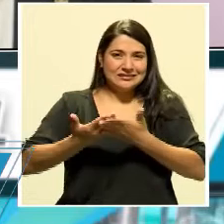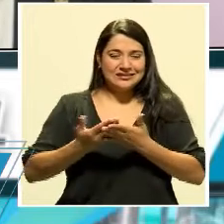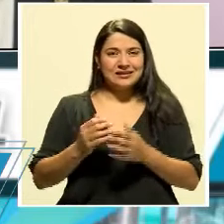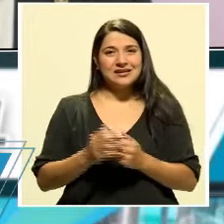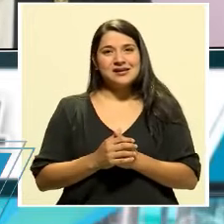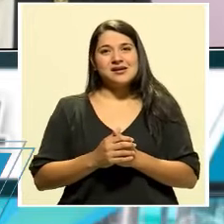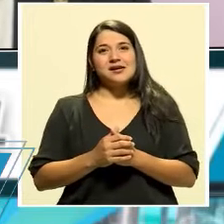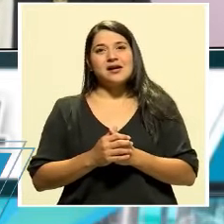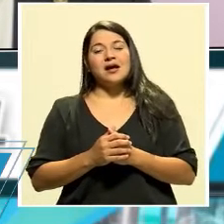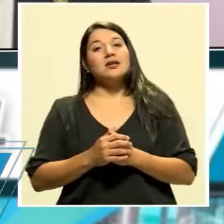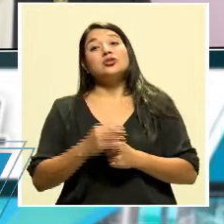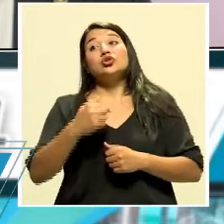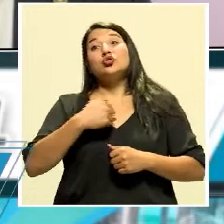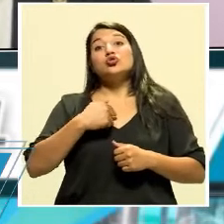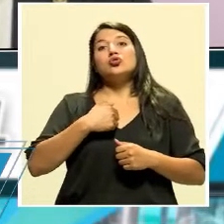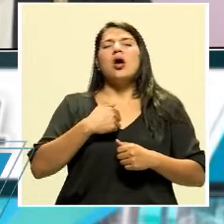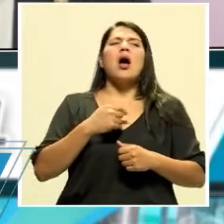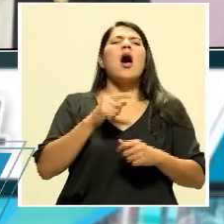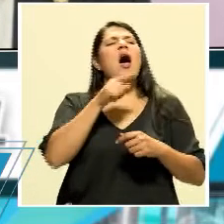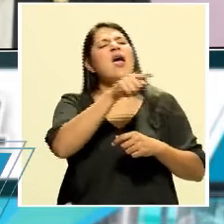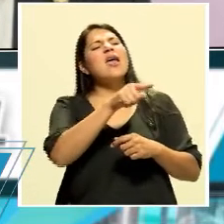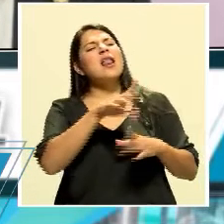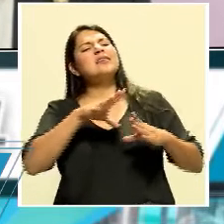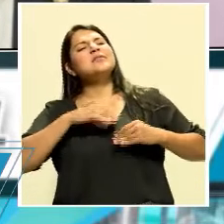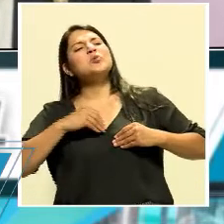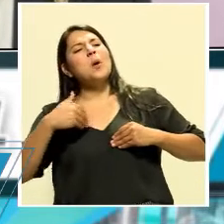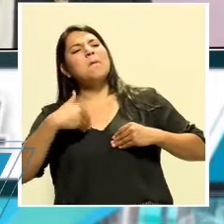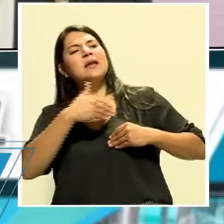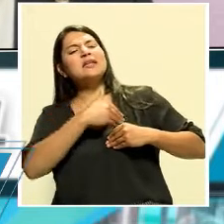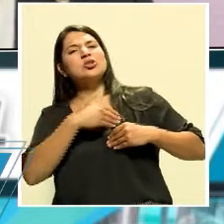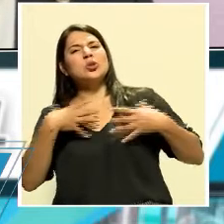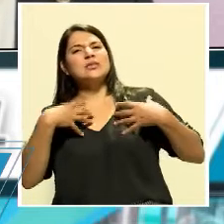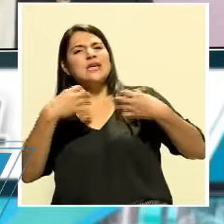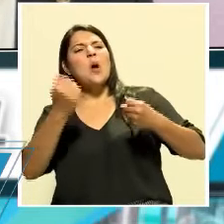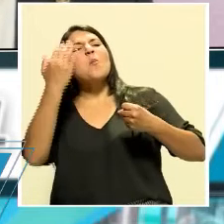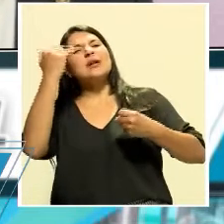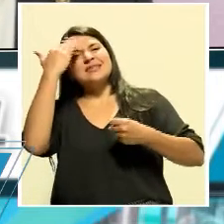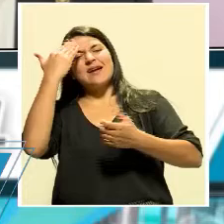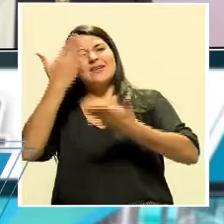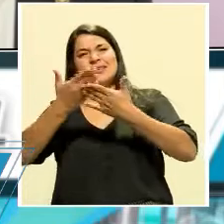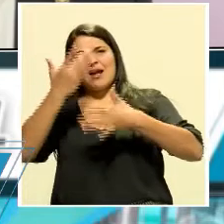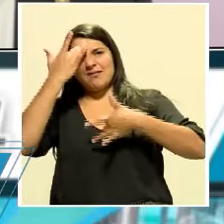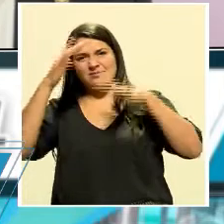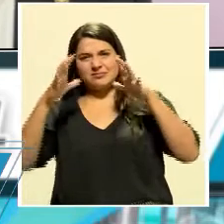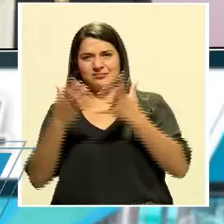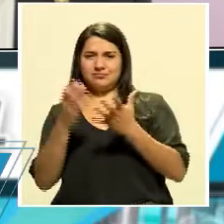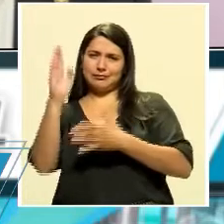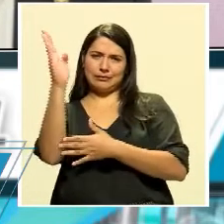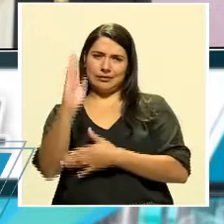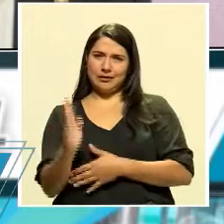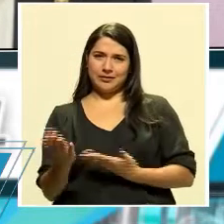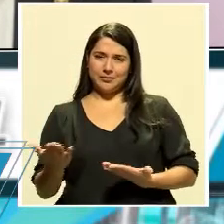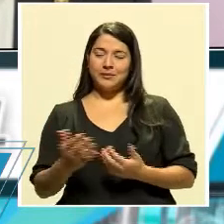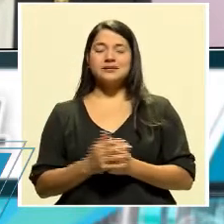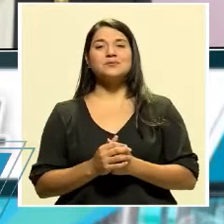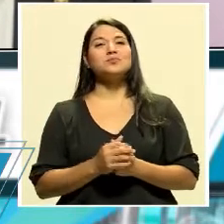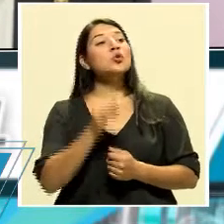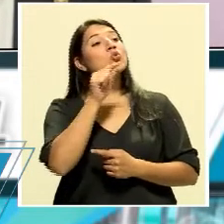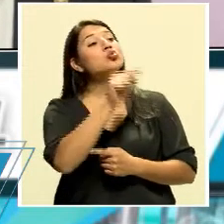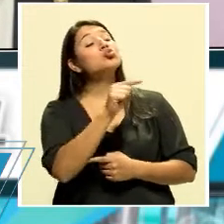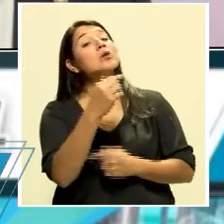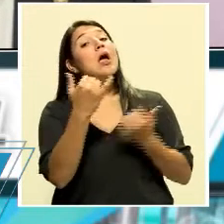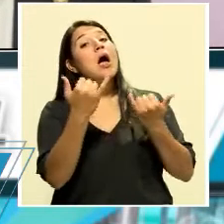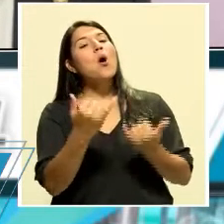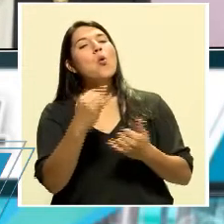lo asumió porque él sabía que venía jamás. Doctor, incluso ahora que usted habla de los